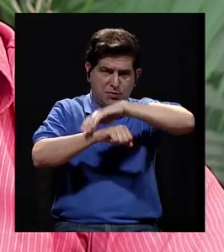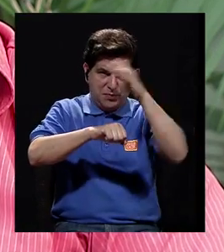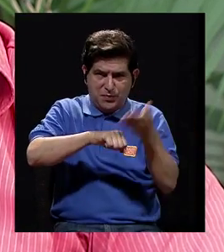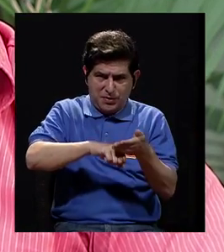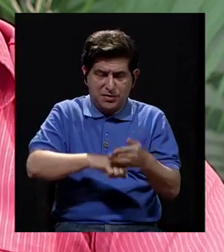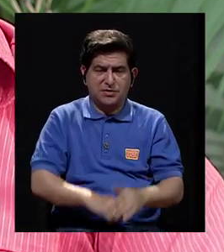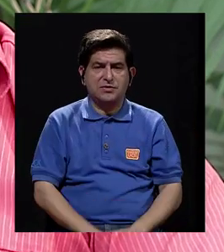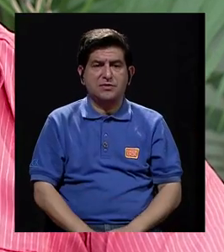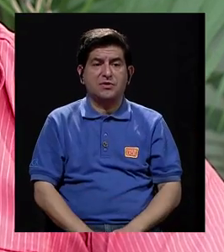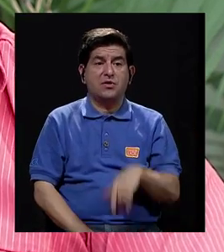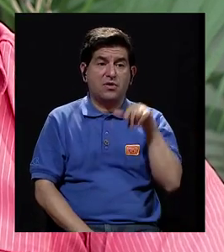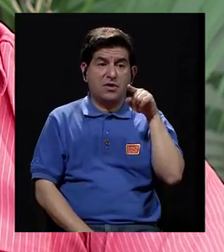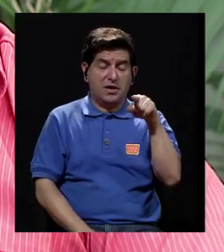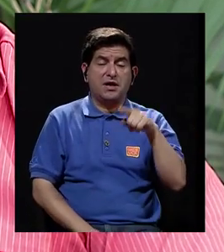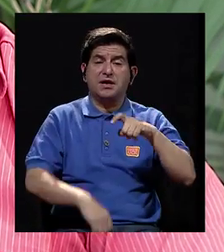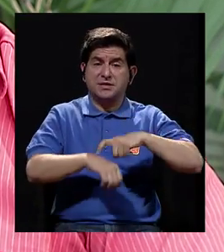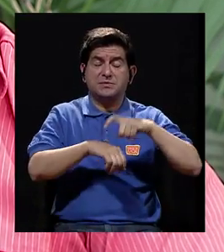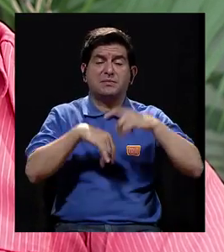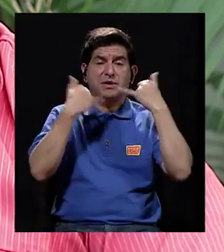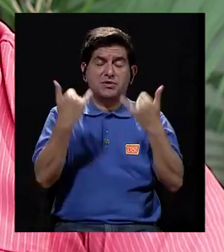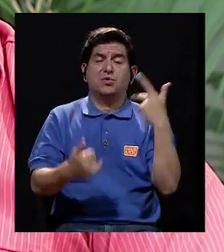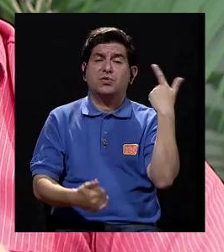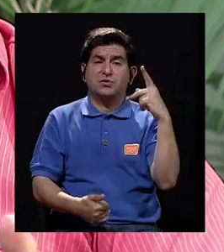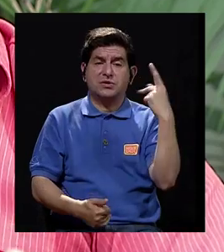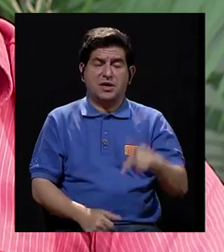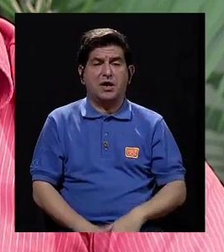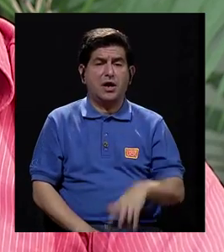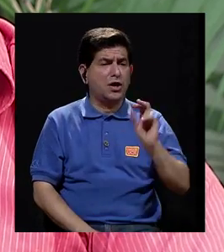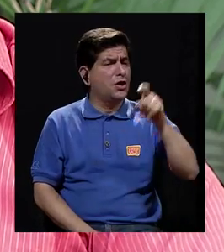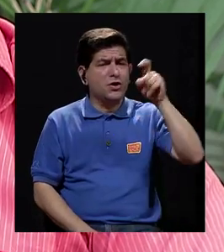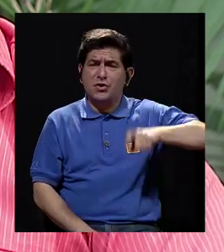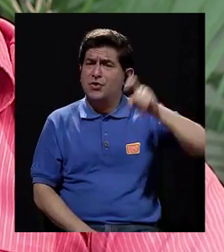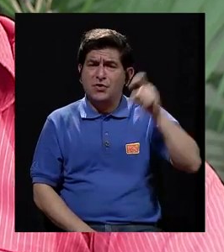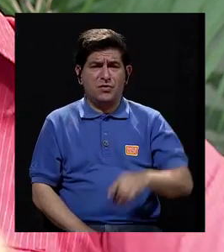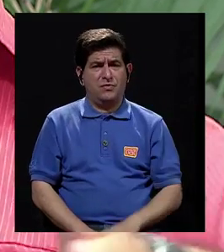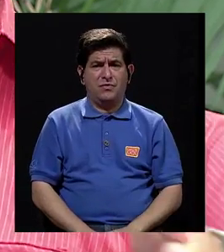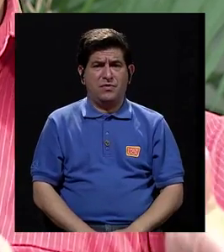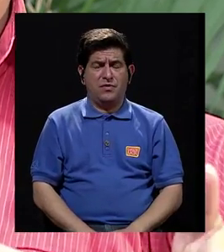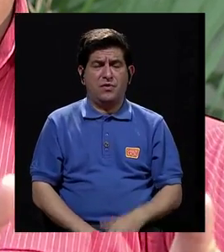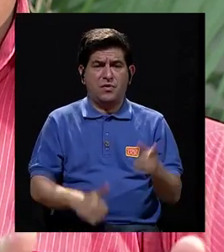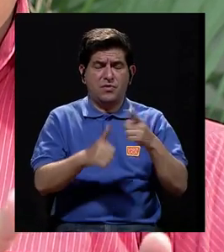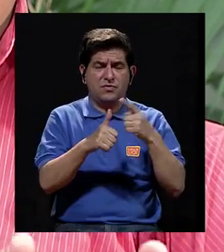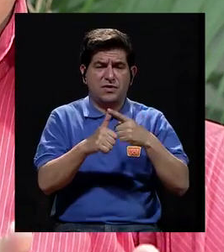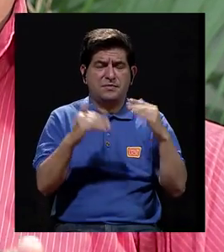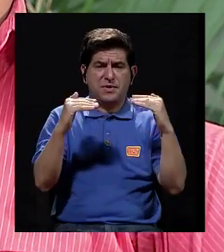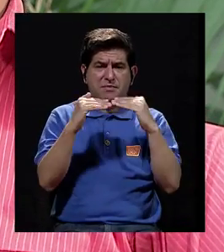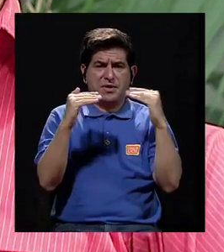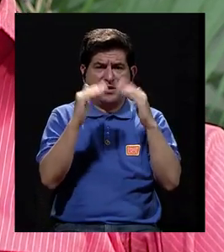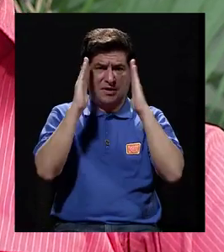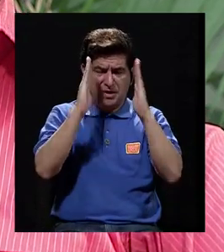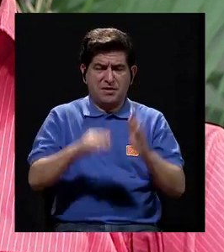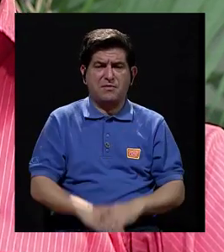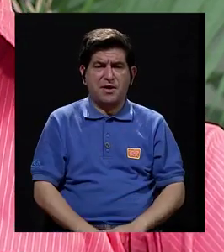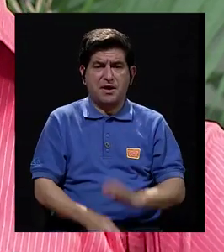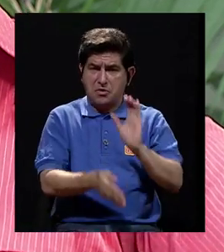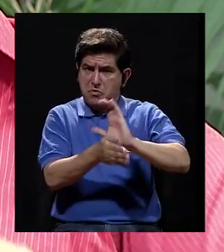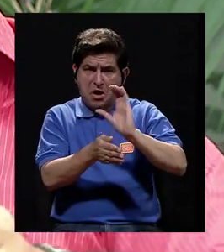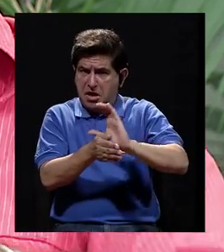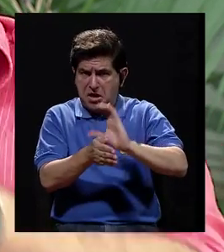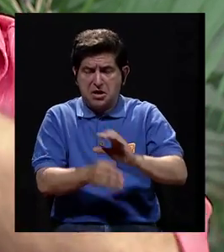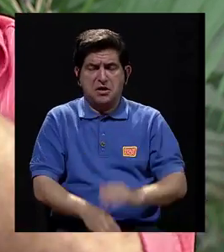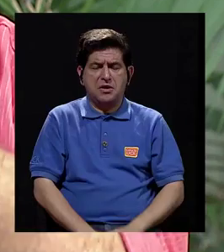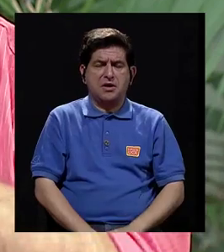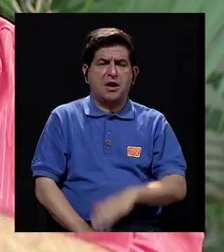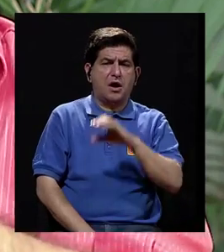parte del embarazo y se vuelve ya un embarazo de riesgo, innecesariamente. Entonces, cambia del primer nivel de atención, que son las clínicas o los